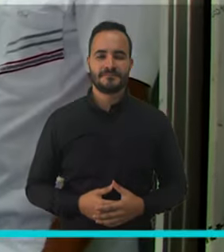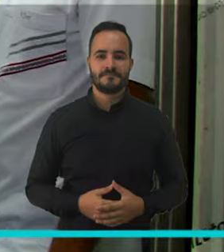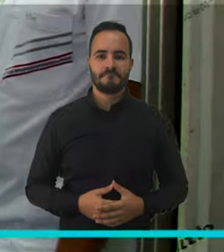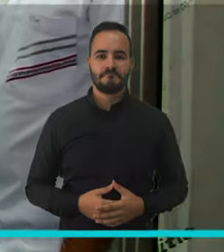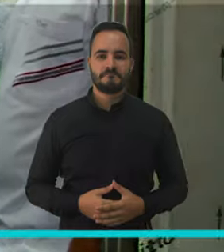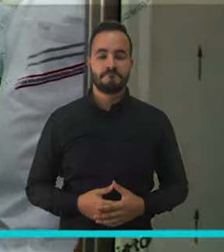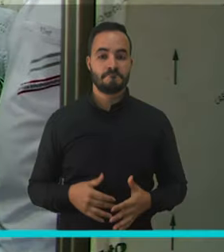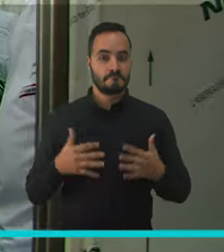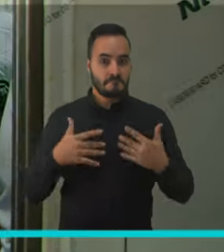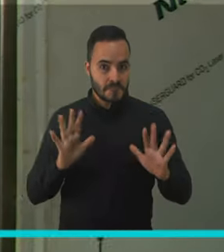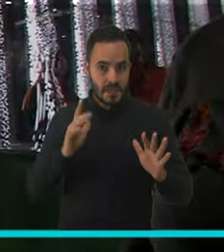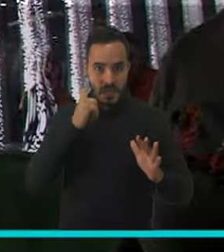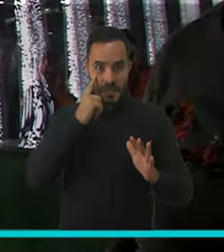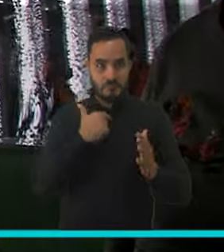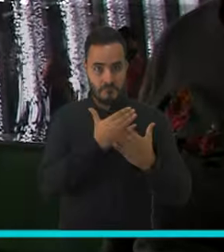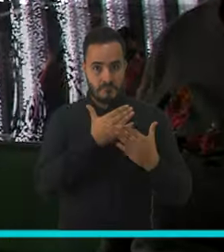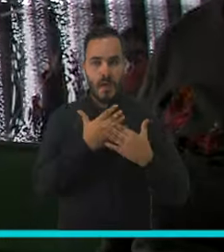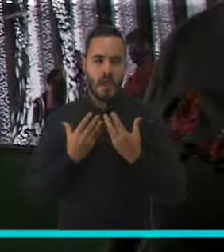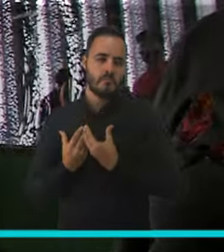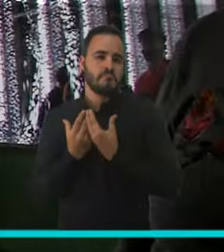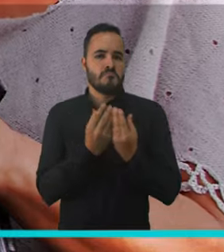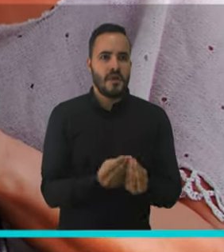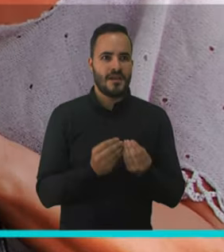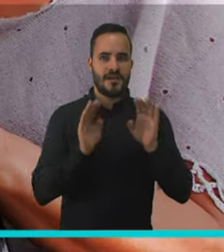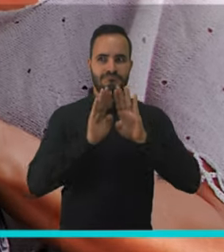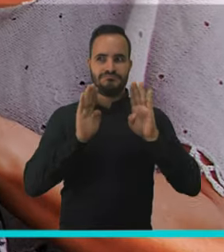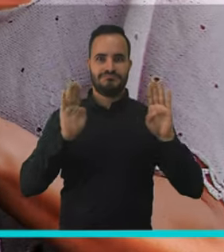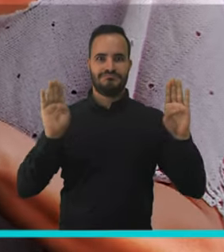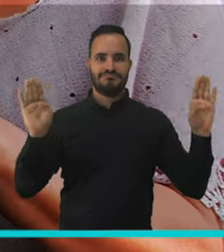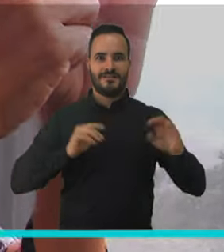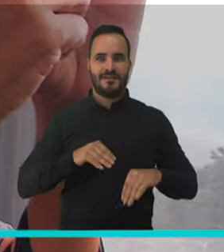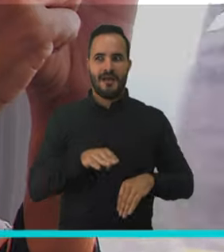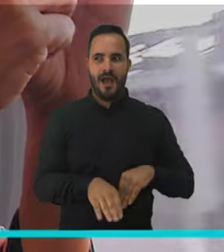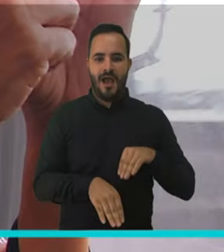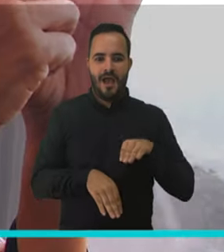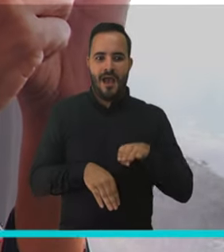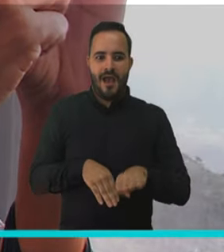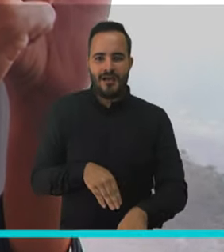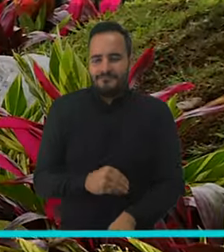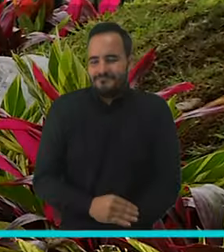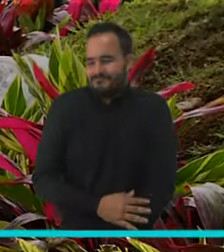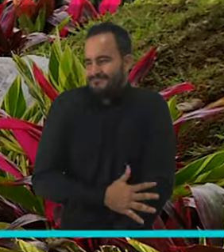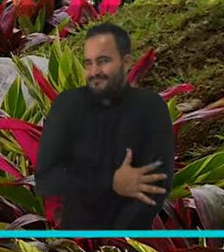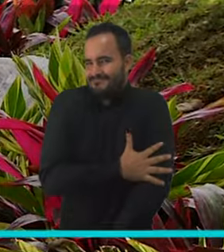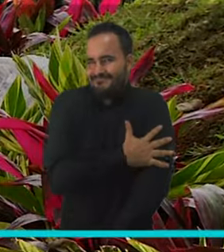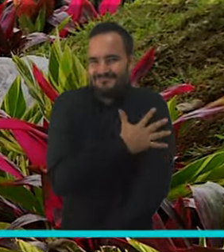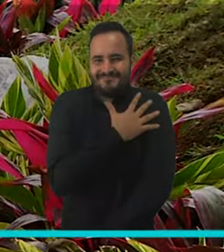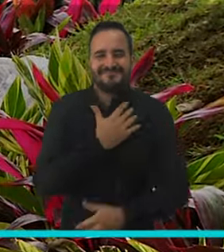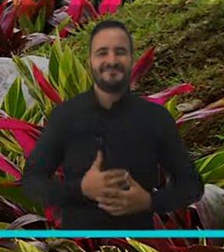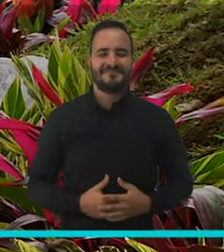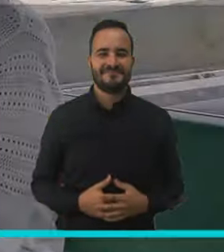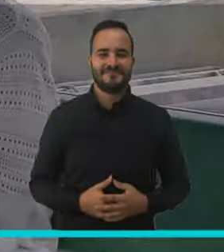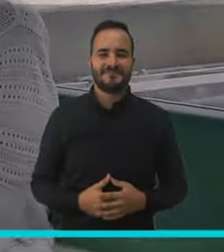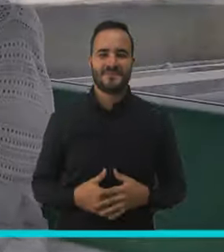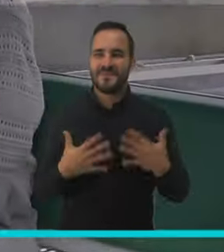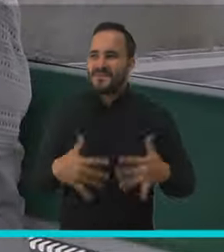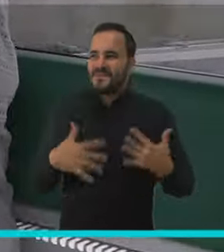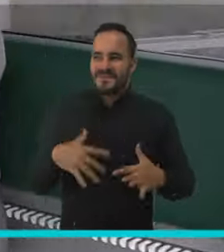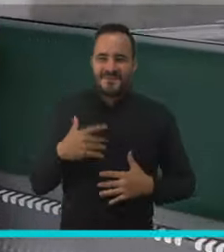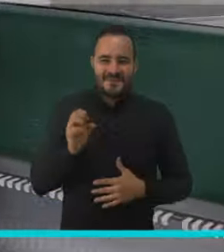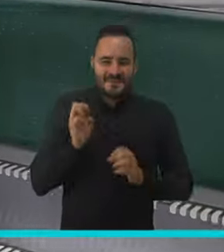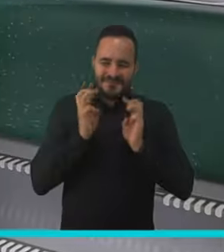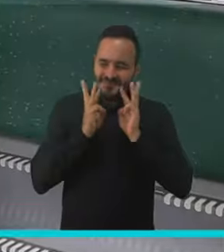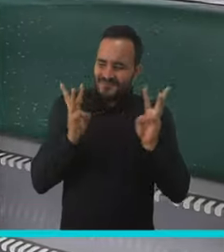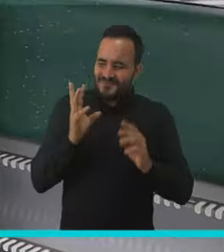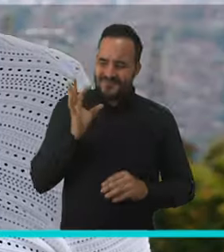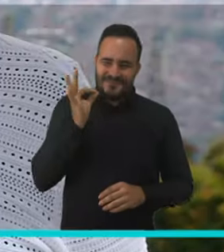Cuando ya pusimos el primer pie allá en la cabina, fue una emoción muy grande. Espectacular, mejor